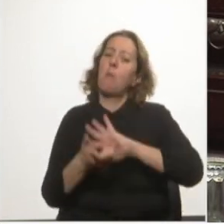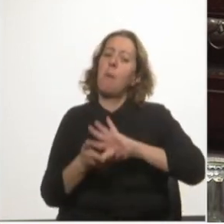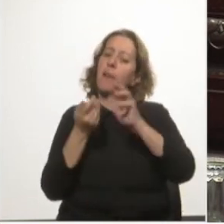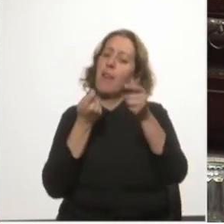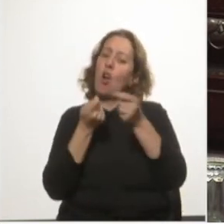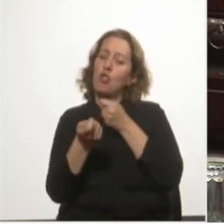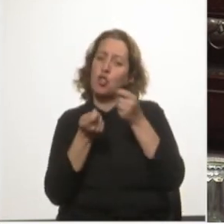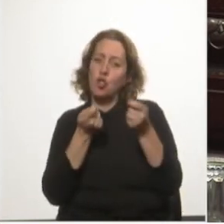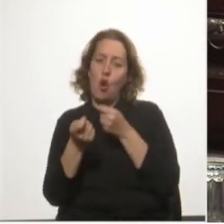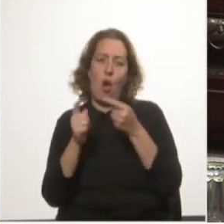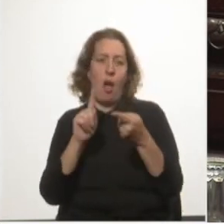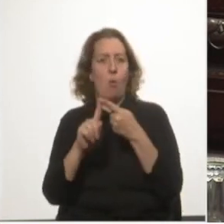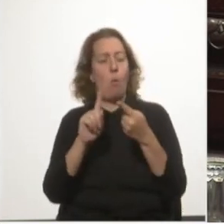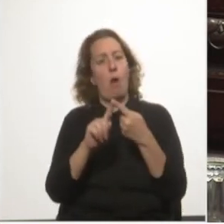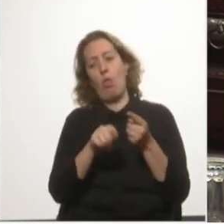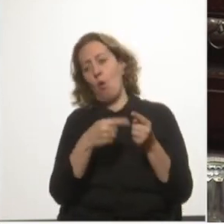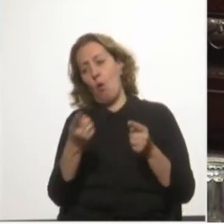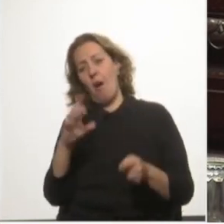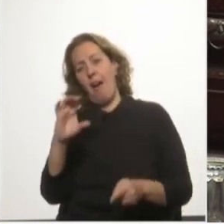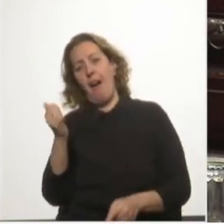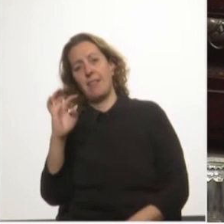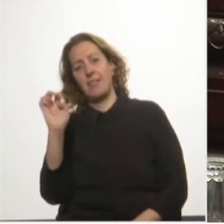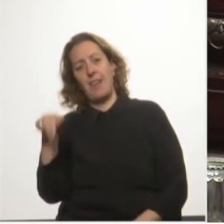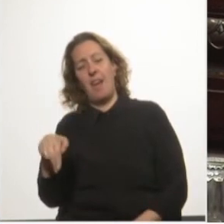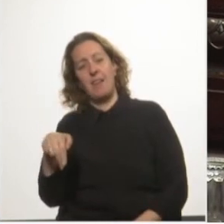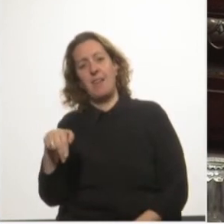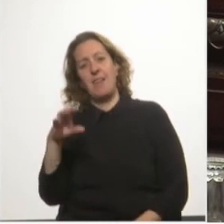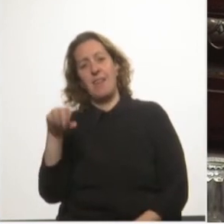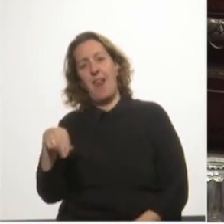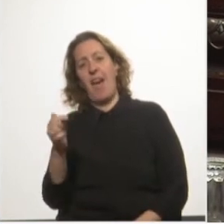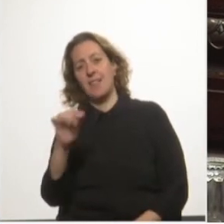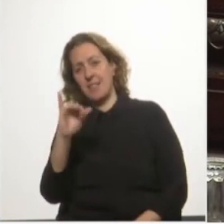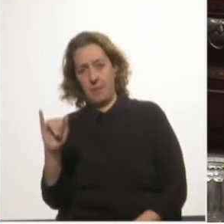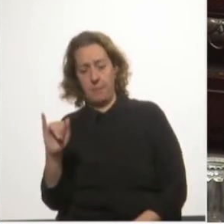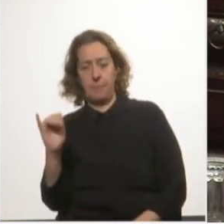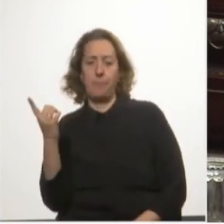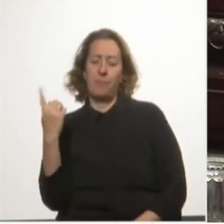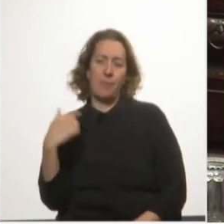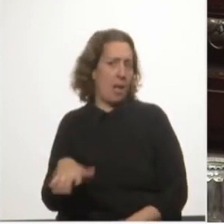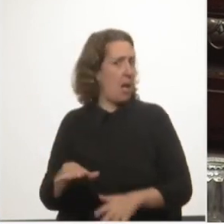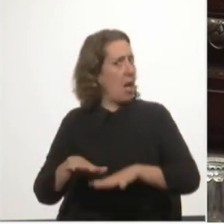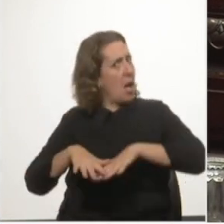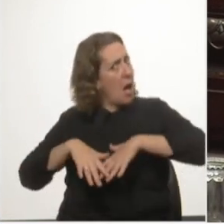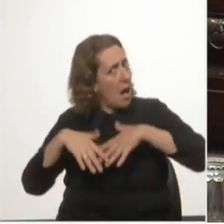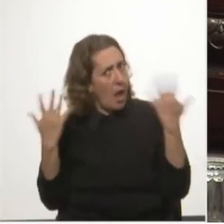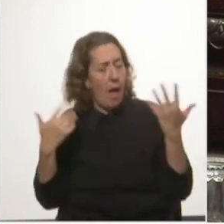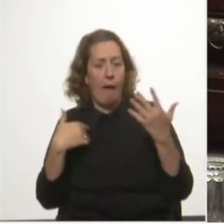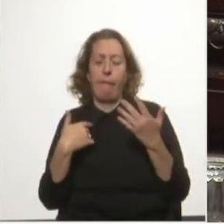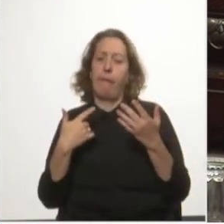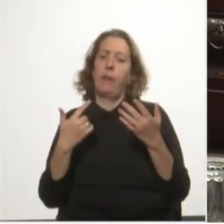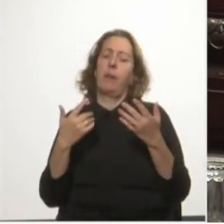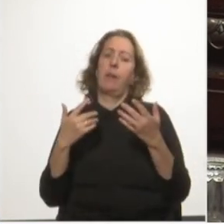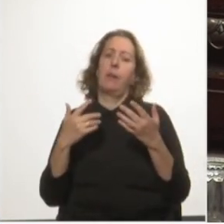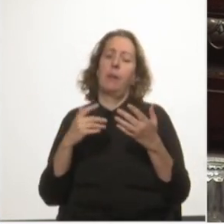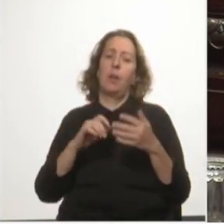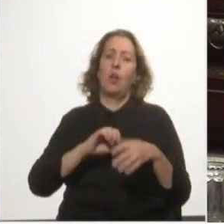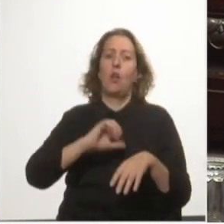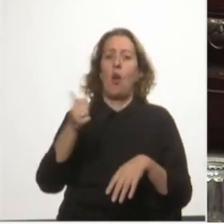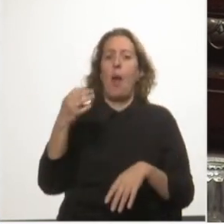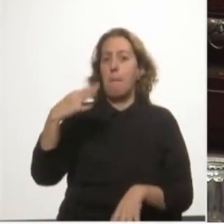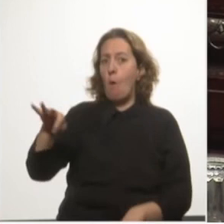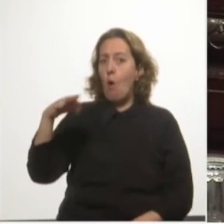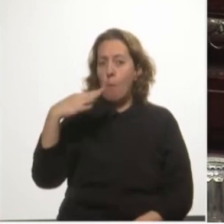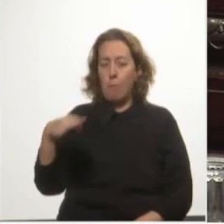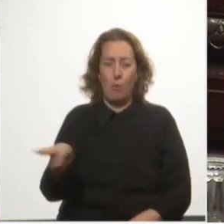el acuerdo con Catón Nacín. Es gravísima la constitución de un monopolio sin regulación ni